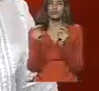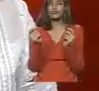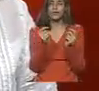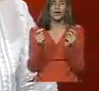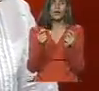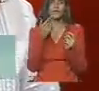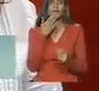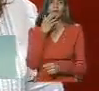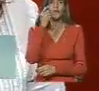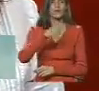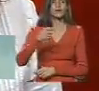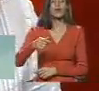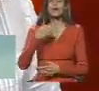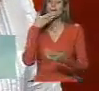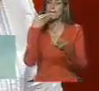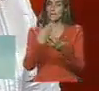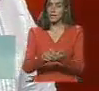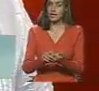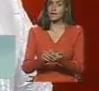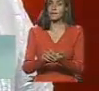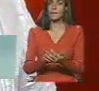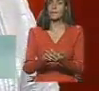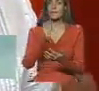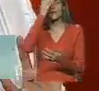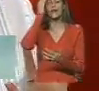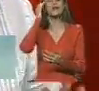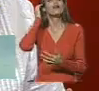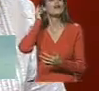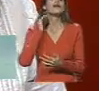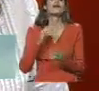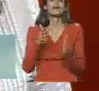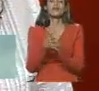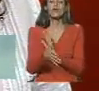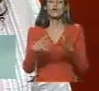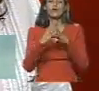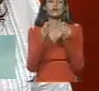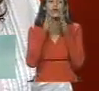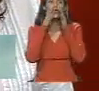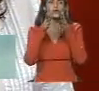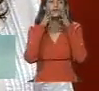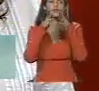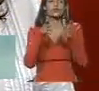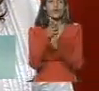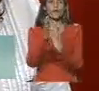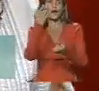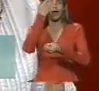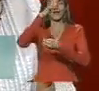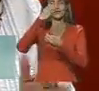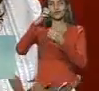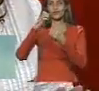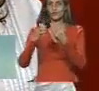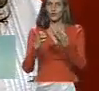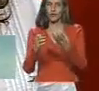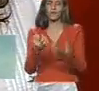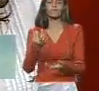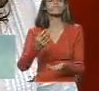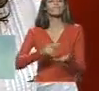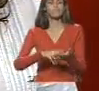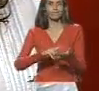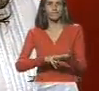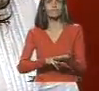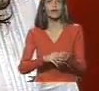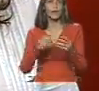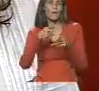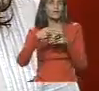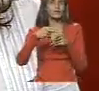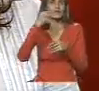donde la gente pide, pues, que una de las recomendaciones es la estructura que, lógicamente, en